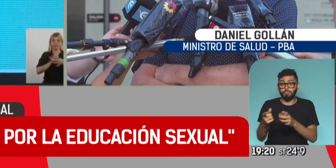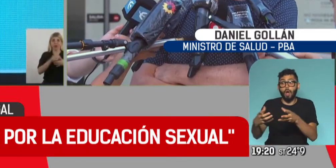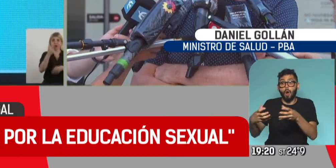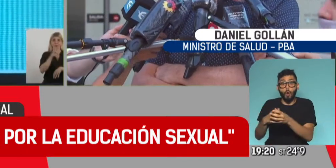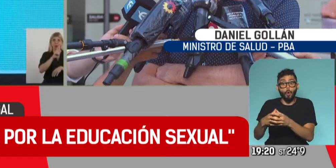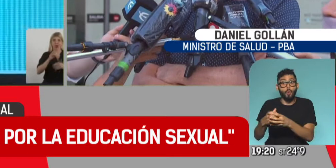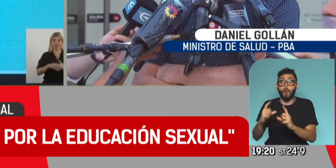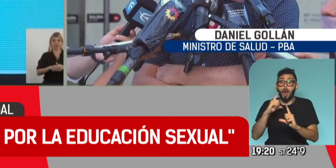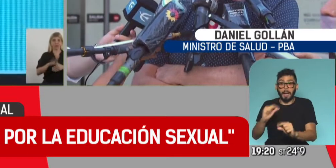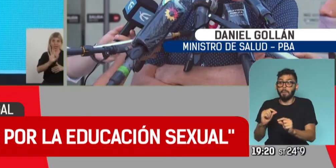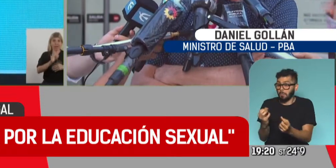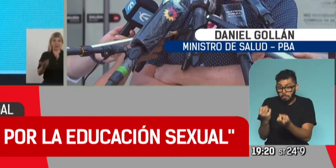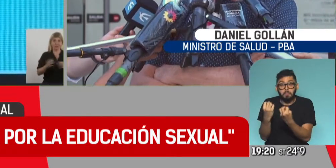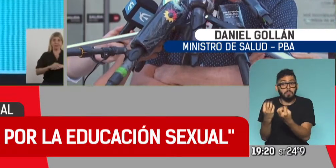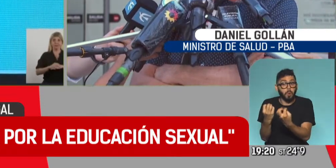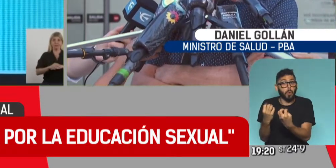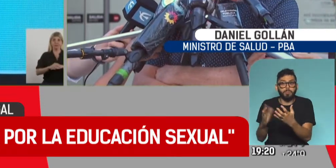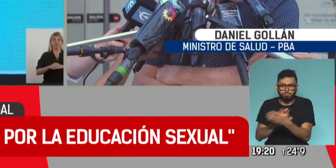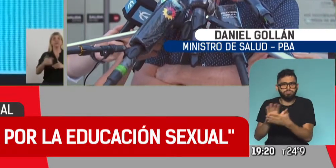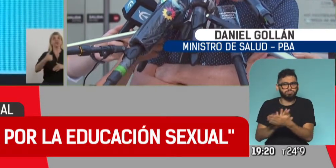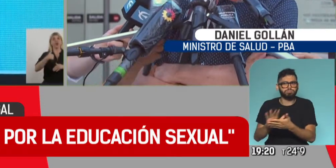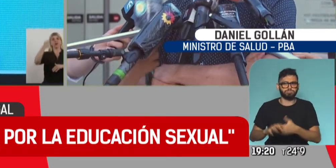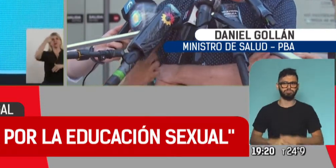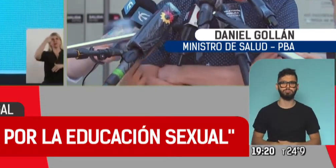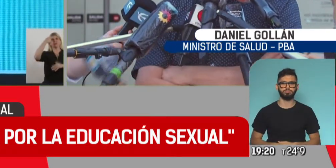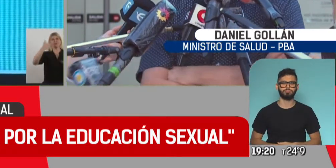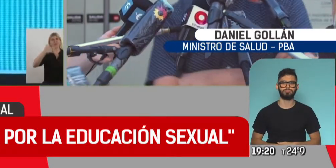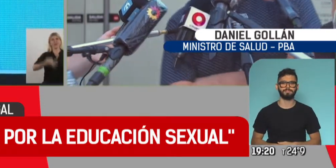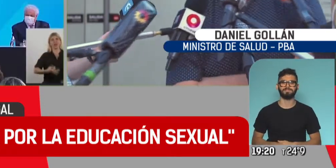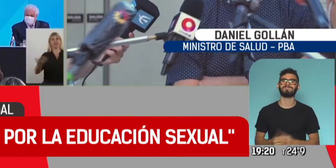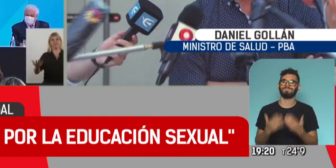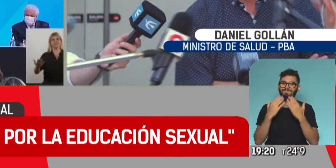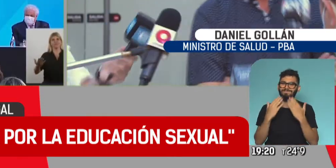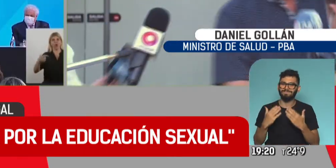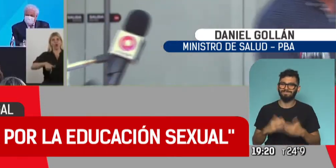sector y muy bienvenido que haya sido resuelto de esta manera. Muchísimas gracias.